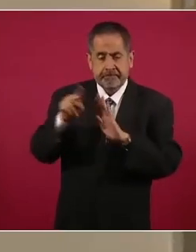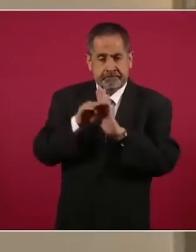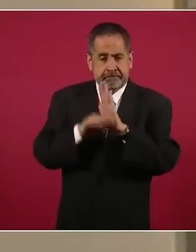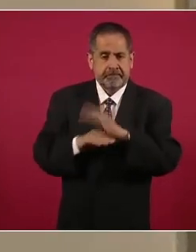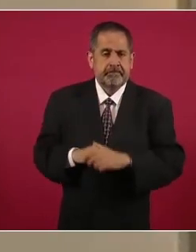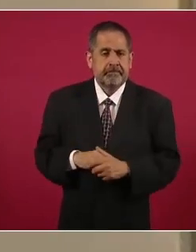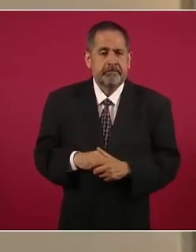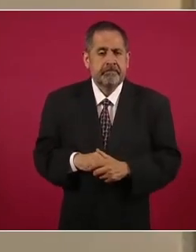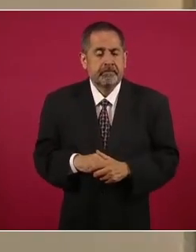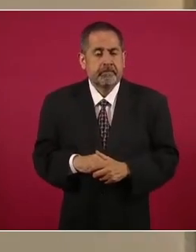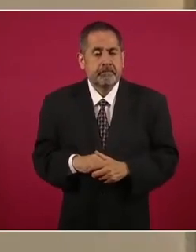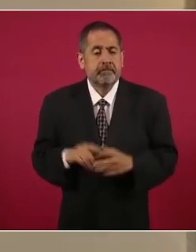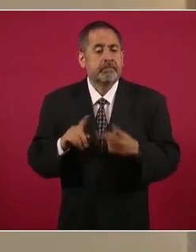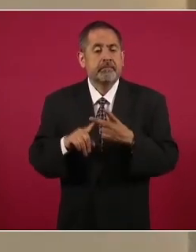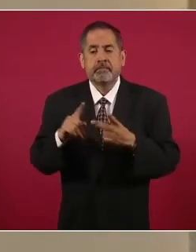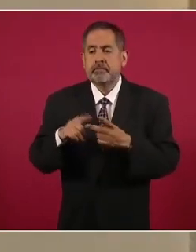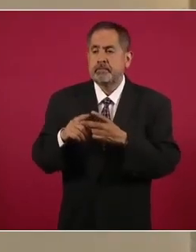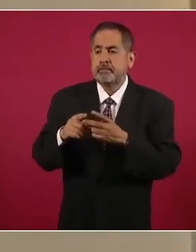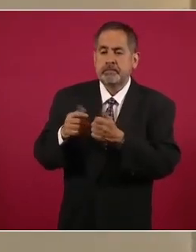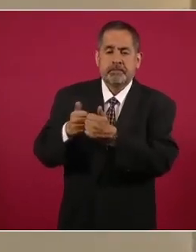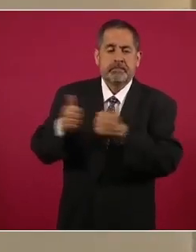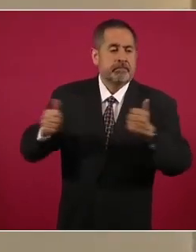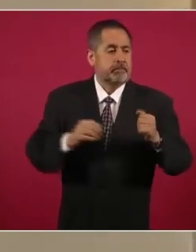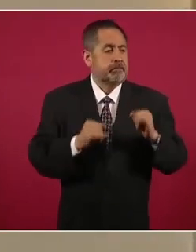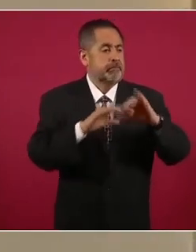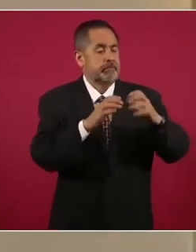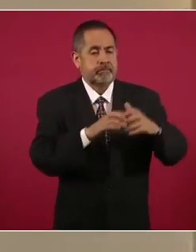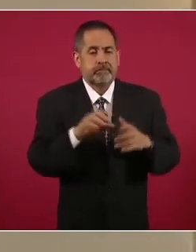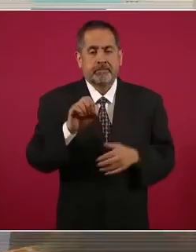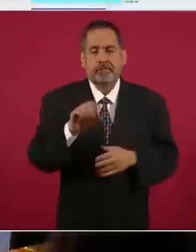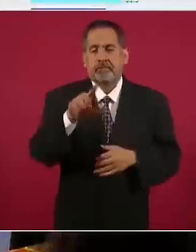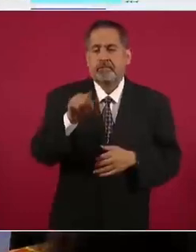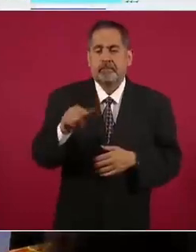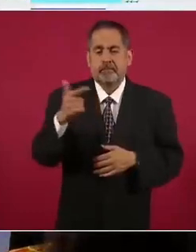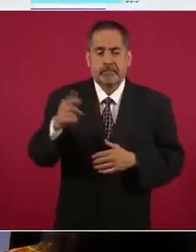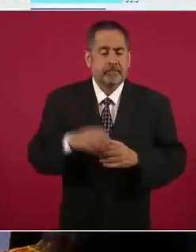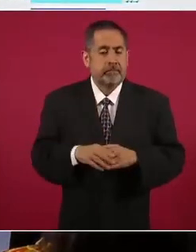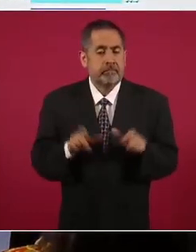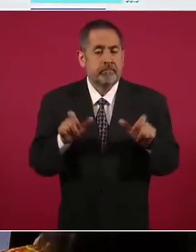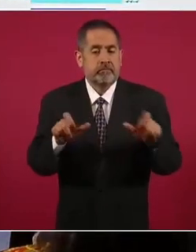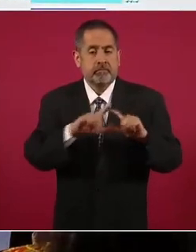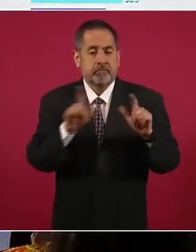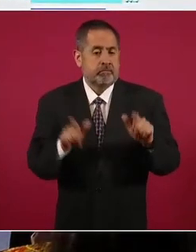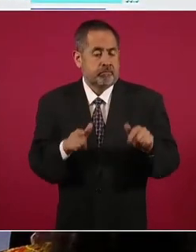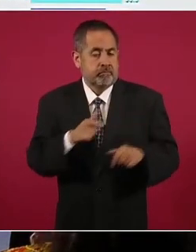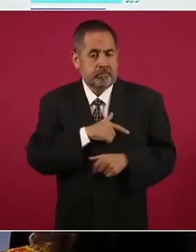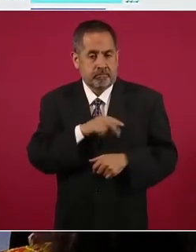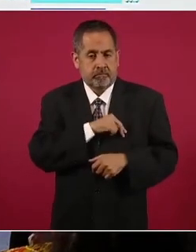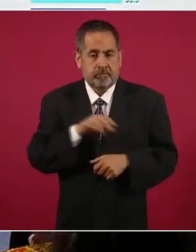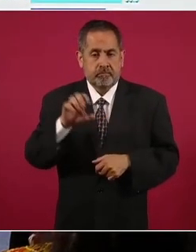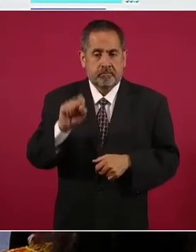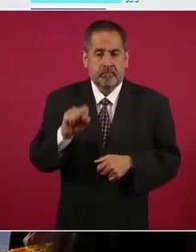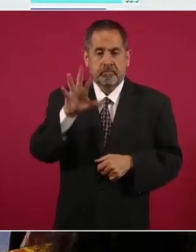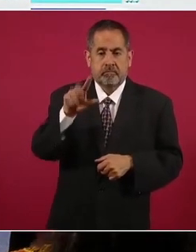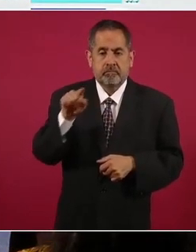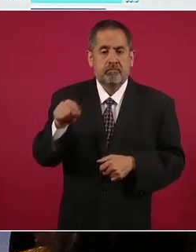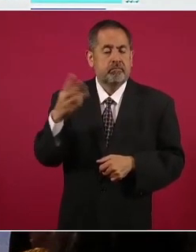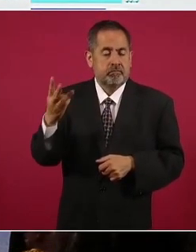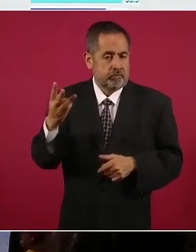Organismos autónomos 67.5, Guardia Nacional 65.3,